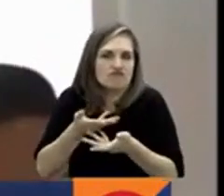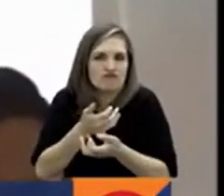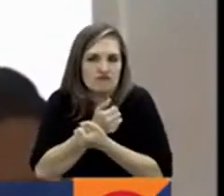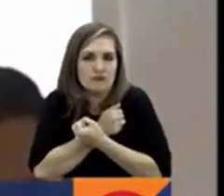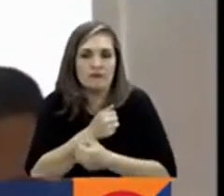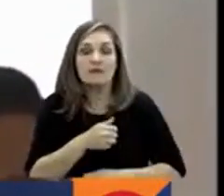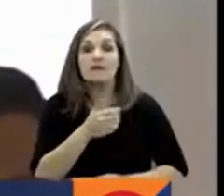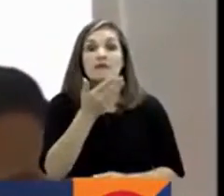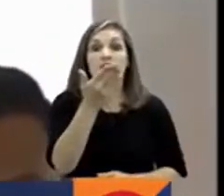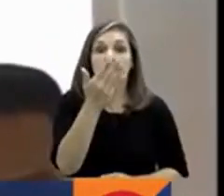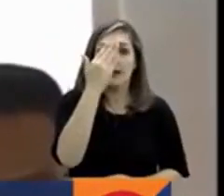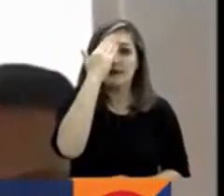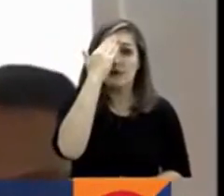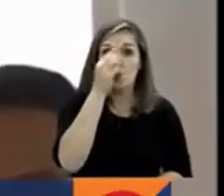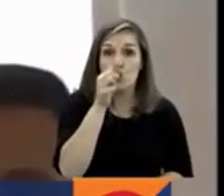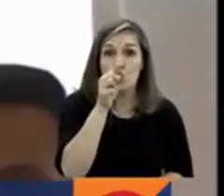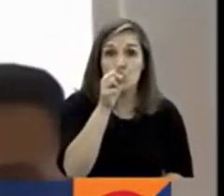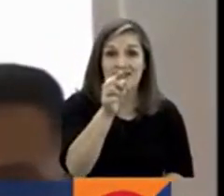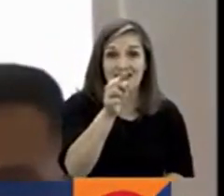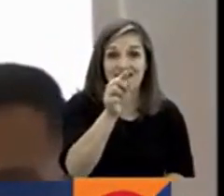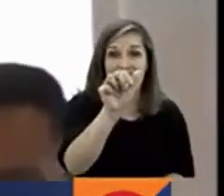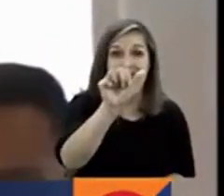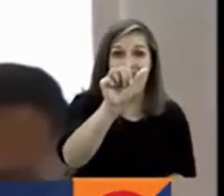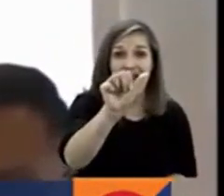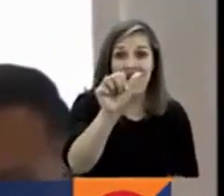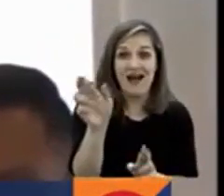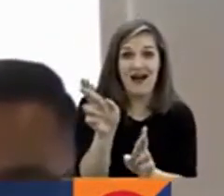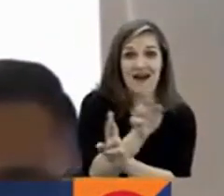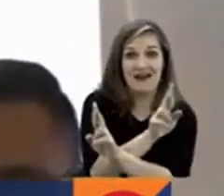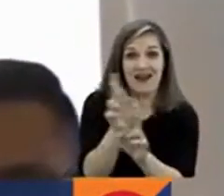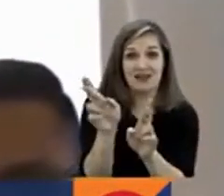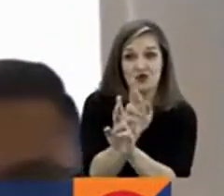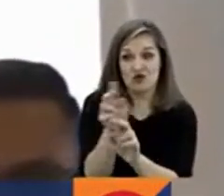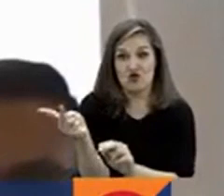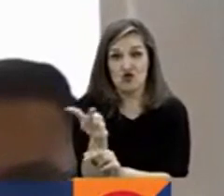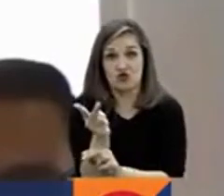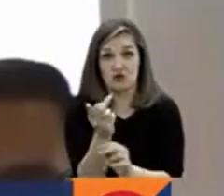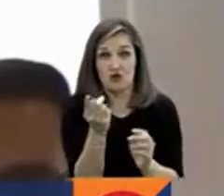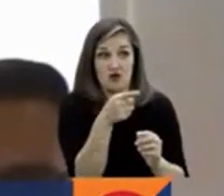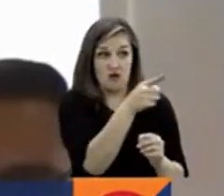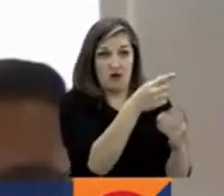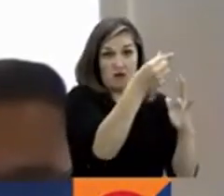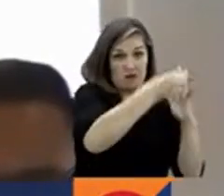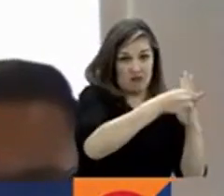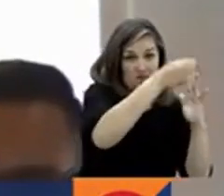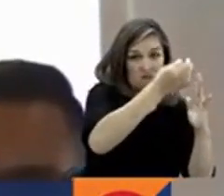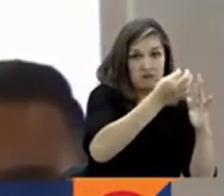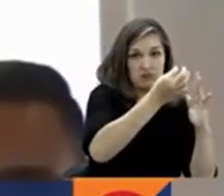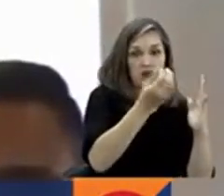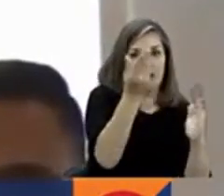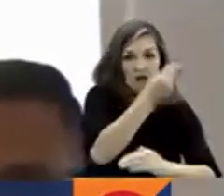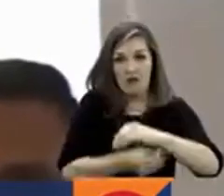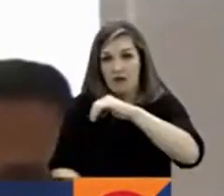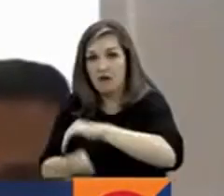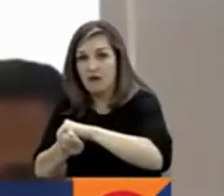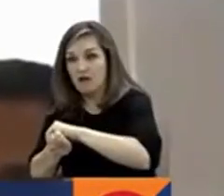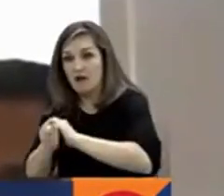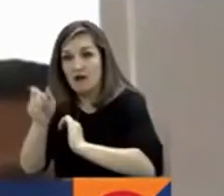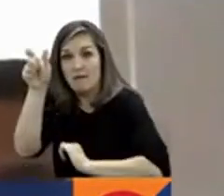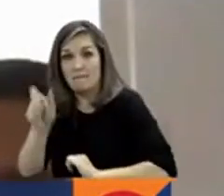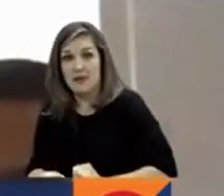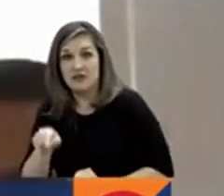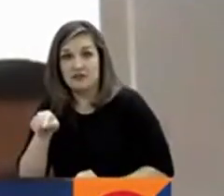sostenía una relación sentimental paralela a la de su matrimonio y de esa manera poder hacer terminar su relación